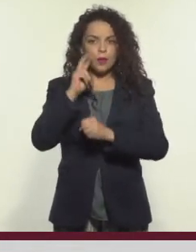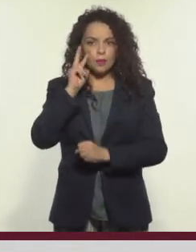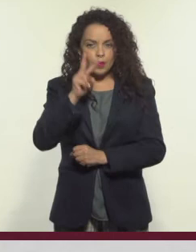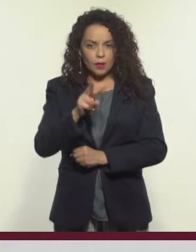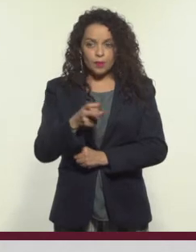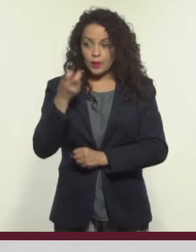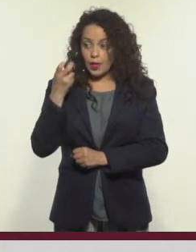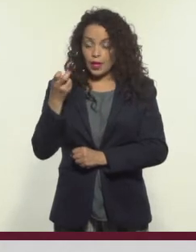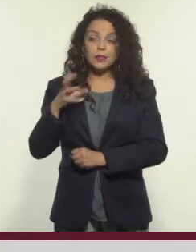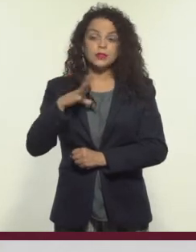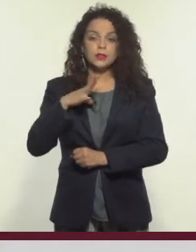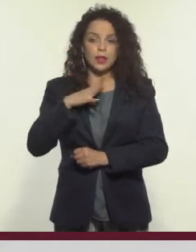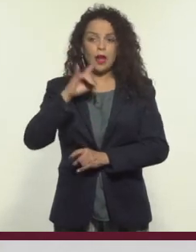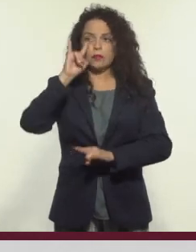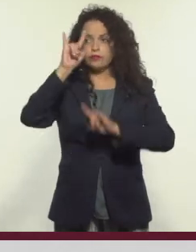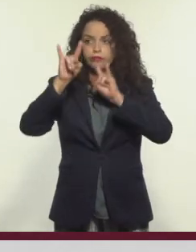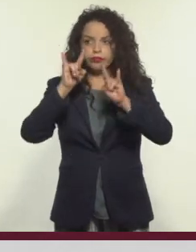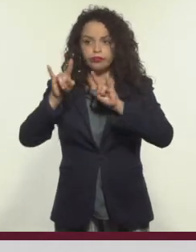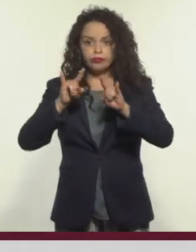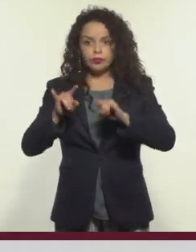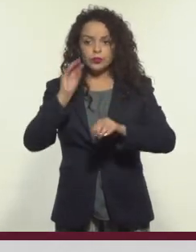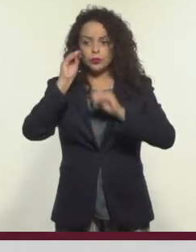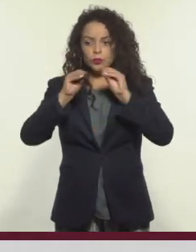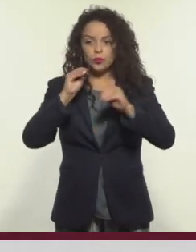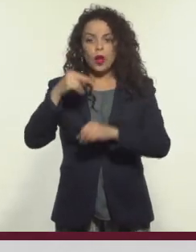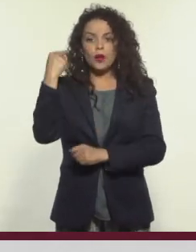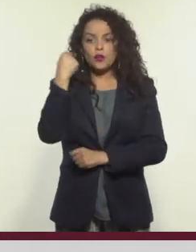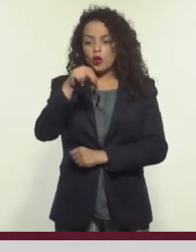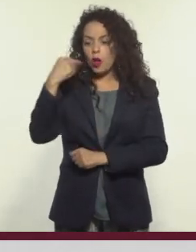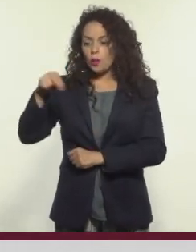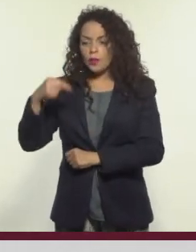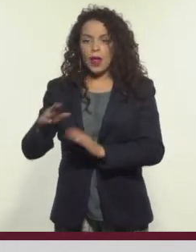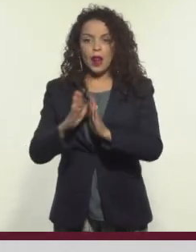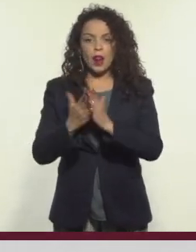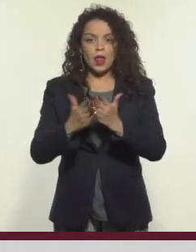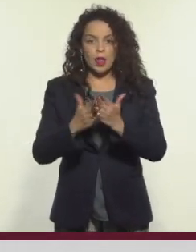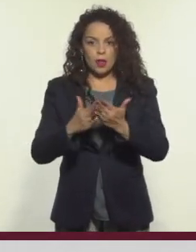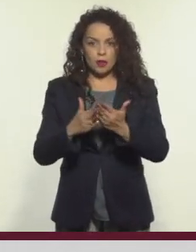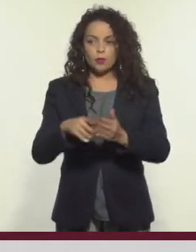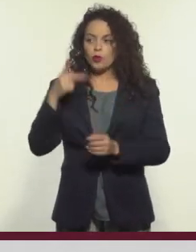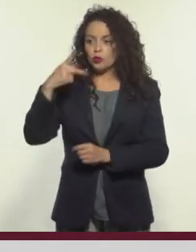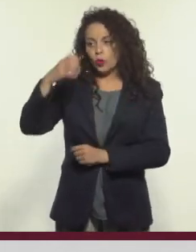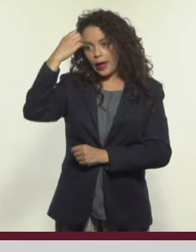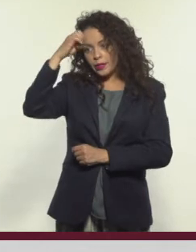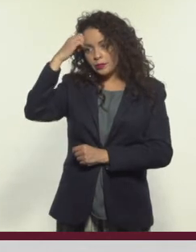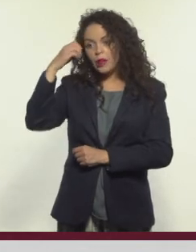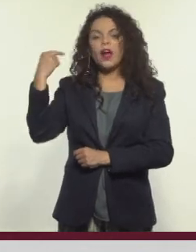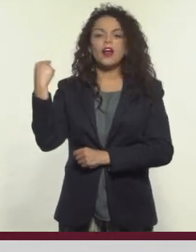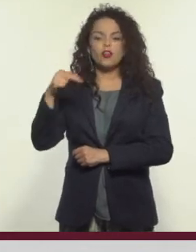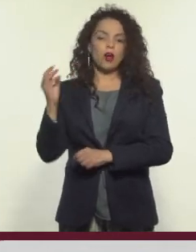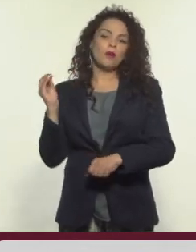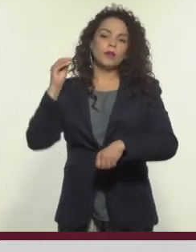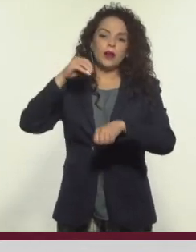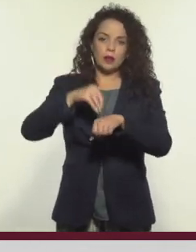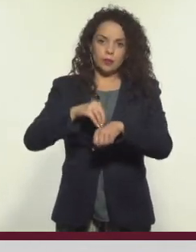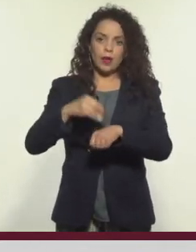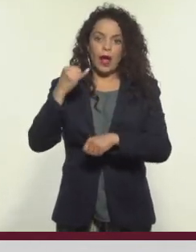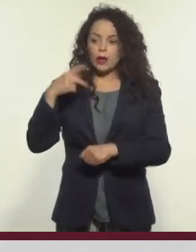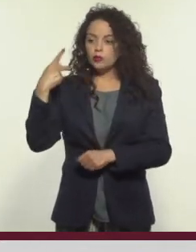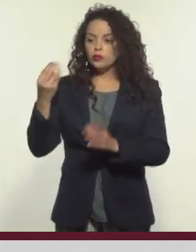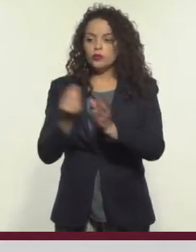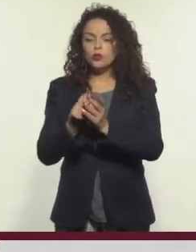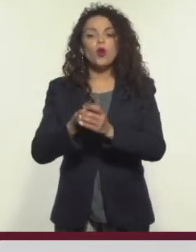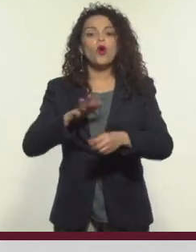presencial, se crean pequeños carteles genéricos con los nombres de los libros, el título de sus experiencias y la colección a la que